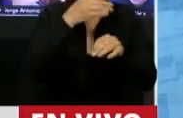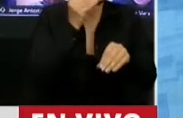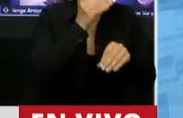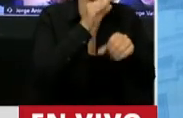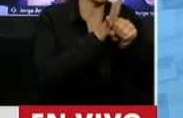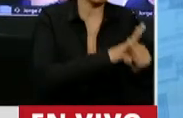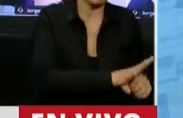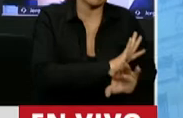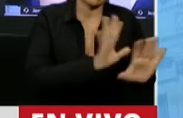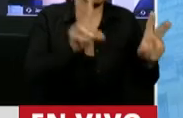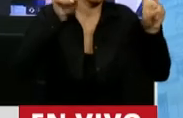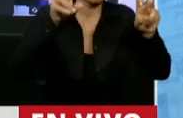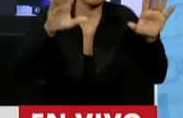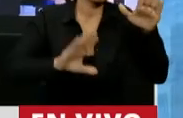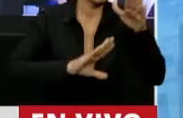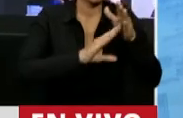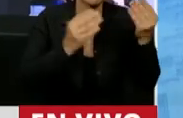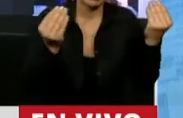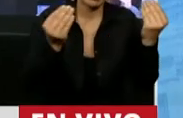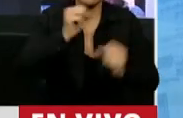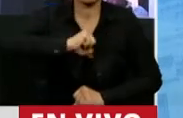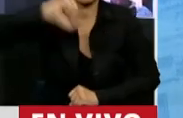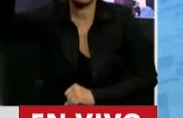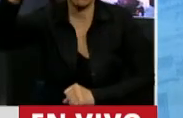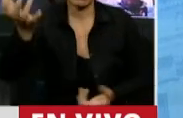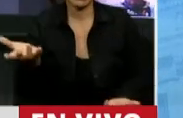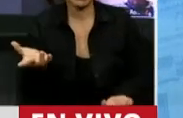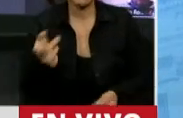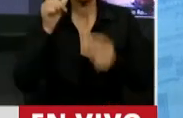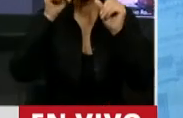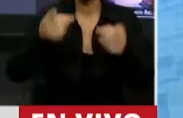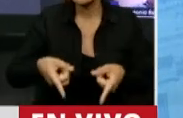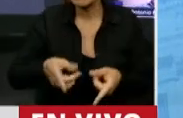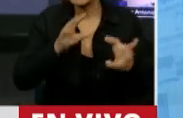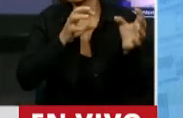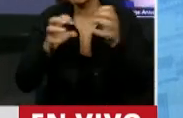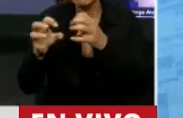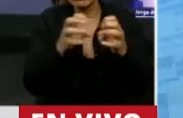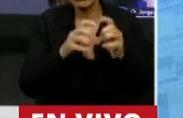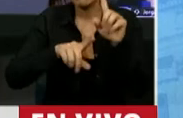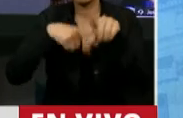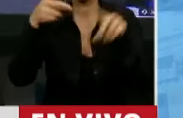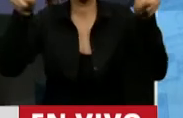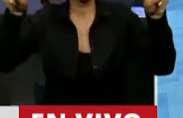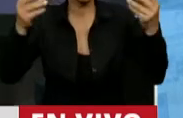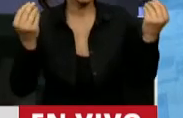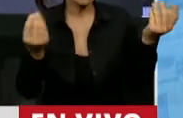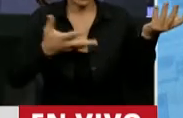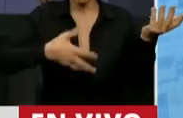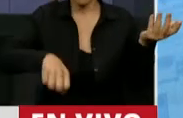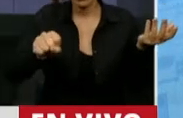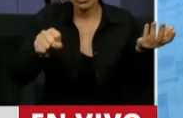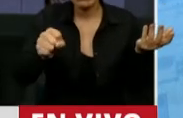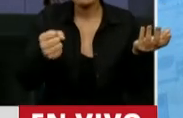discuten los argentinos, que es la inflación. Y también discutimos otra cosa, como es el aborto, ¿no? Ahora,